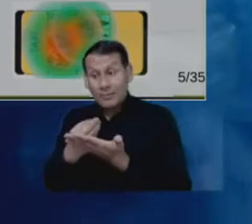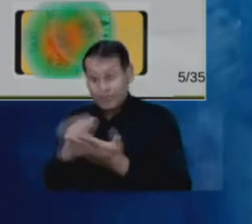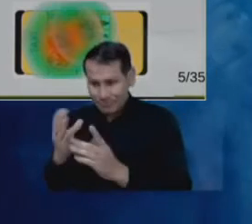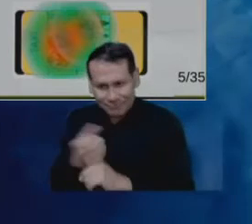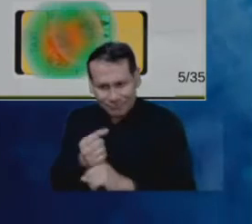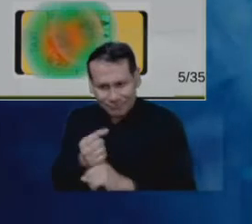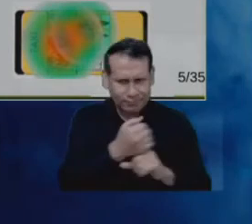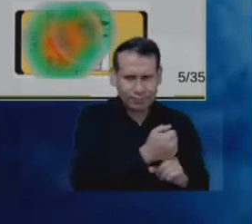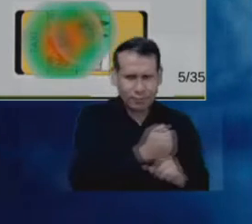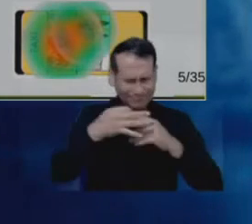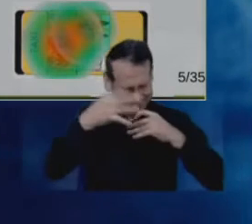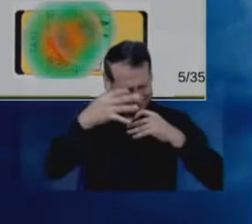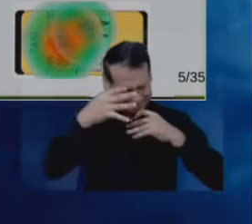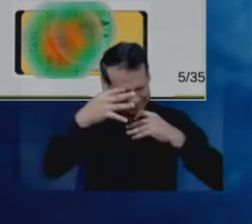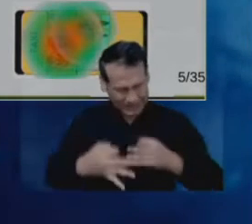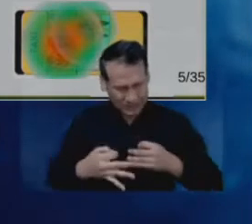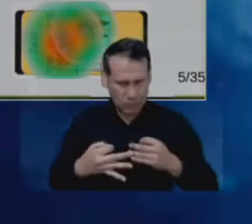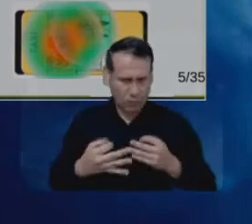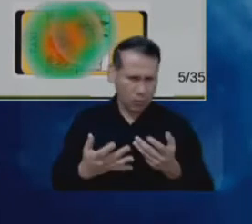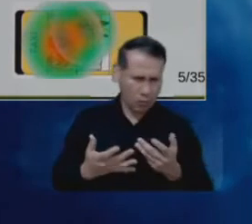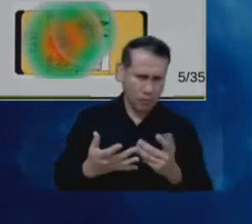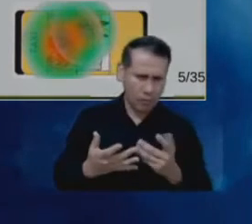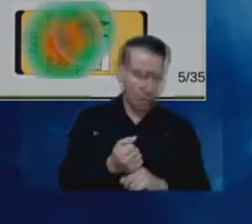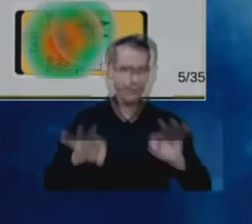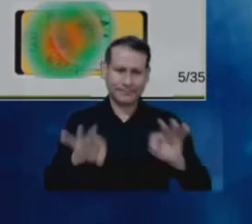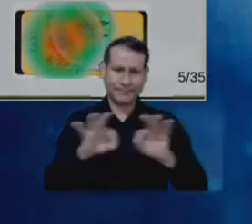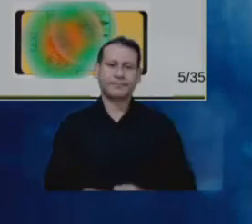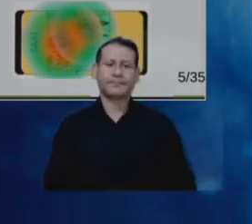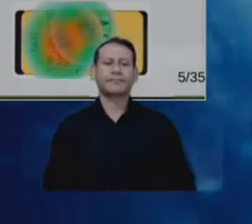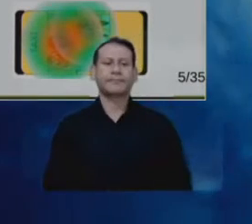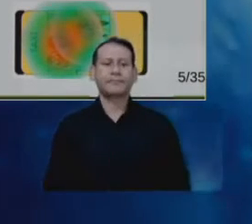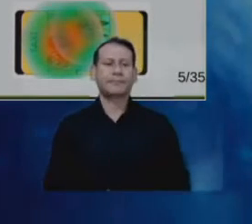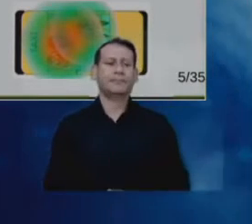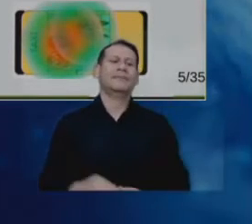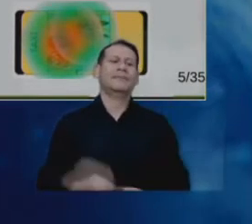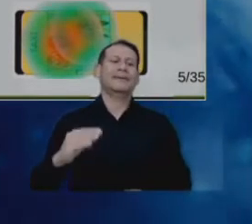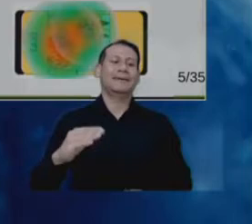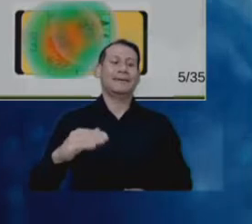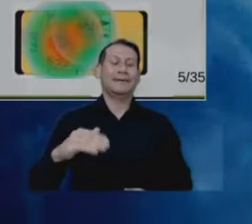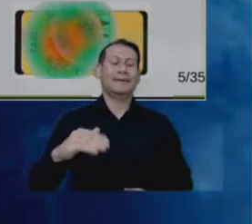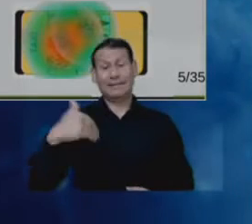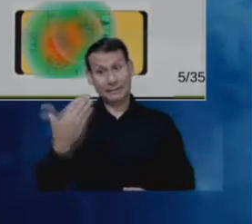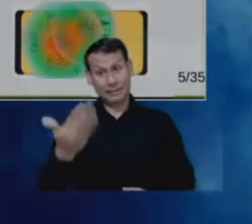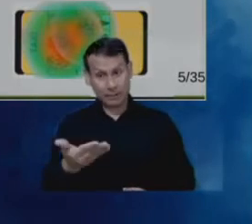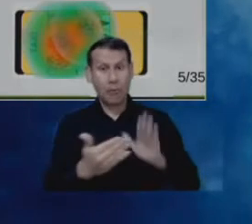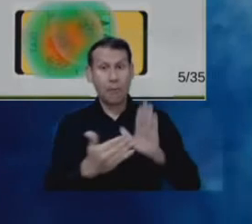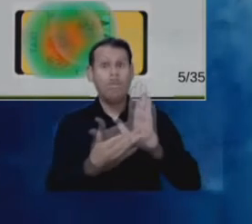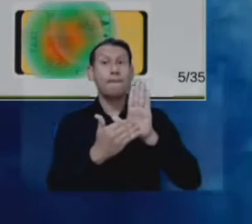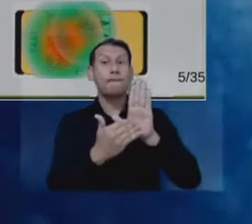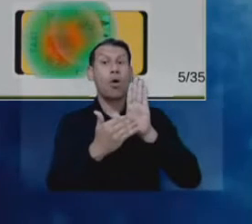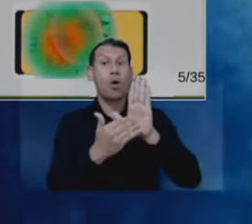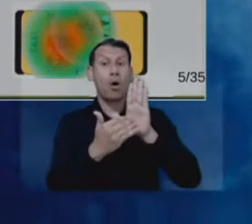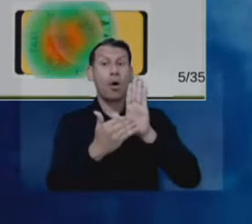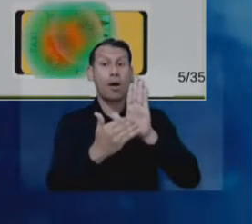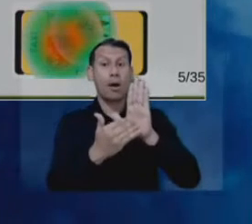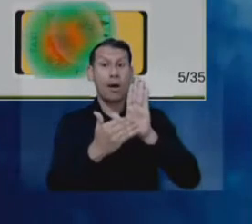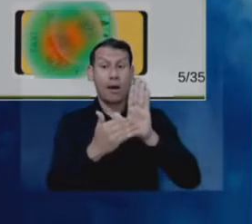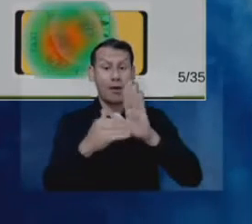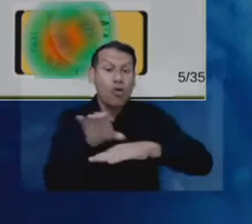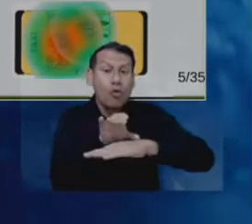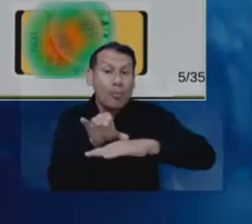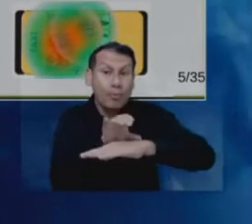fundamental de validación. Después de esto se seleccionan modelos anatómicos computacionales, ya vamos a hablar un poco más adelante de esto.